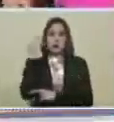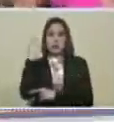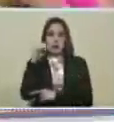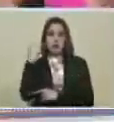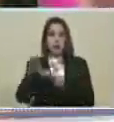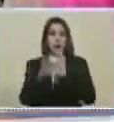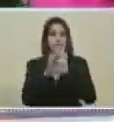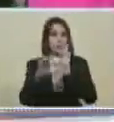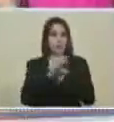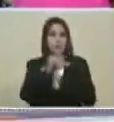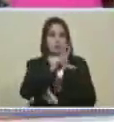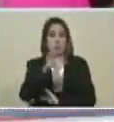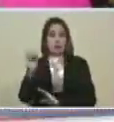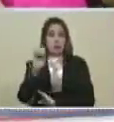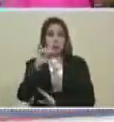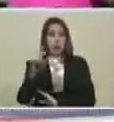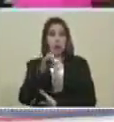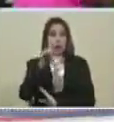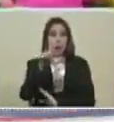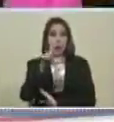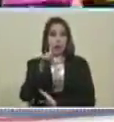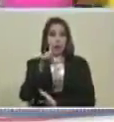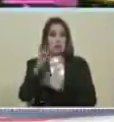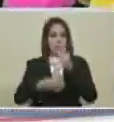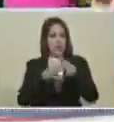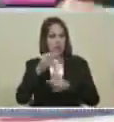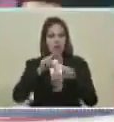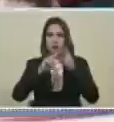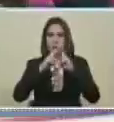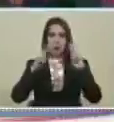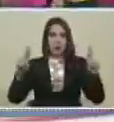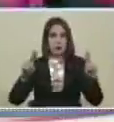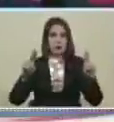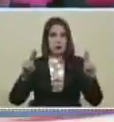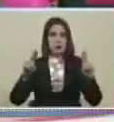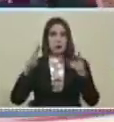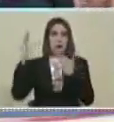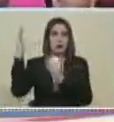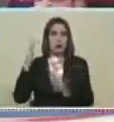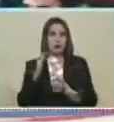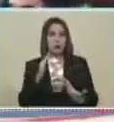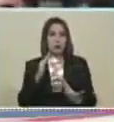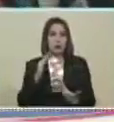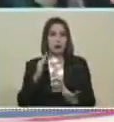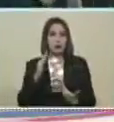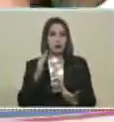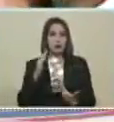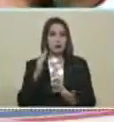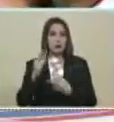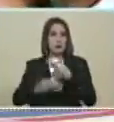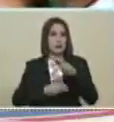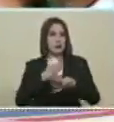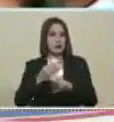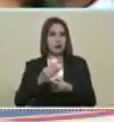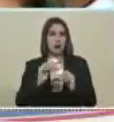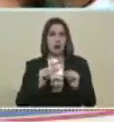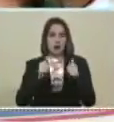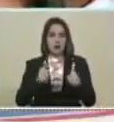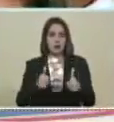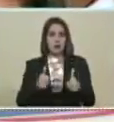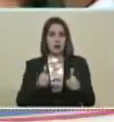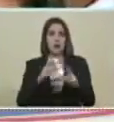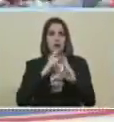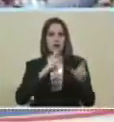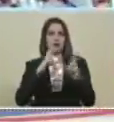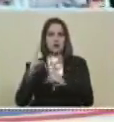Constituyente Que el 30 de julio Logró la paz Vino Se instaló Y empezó a dar Los